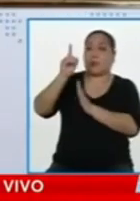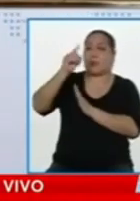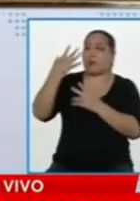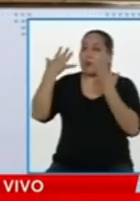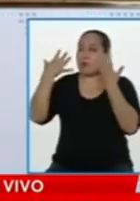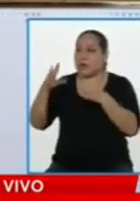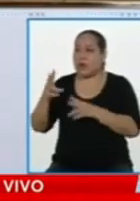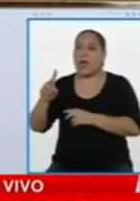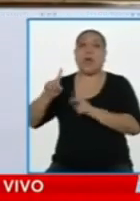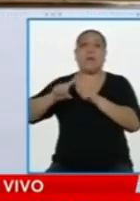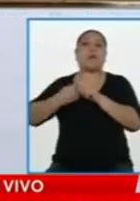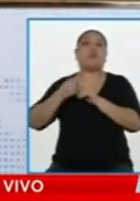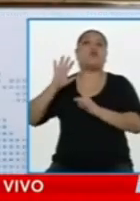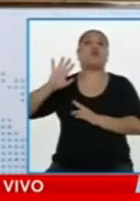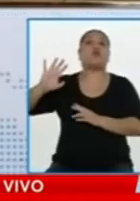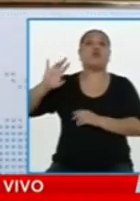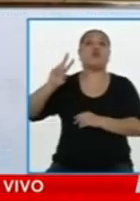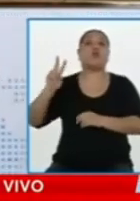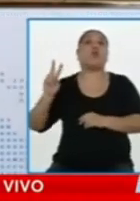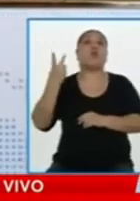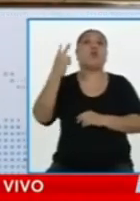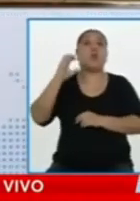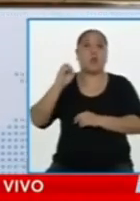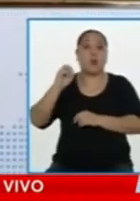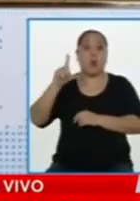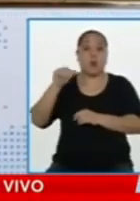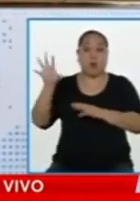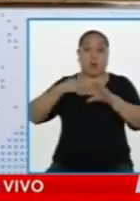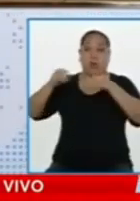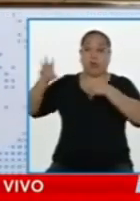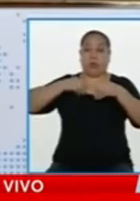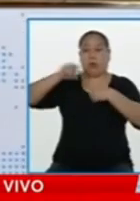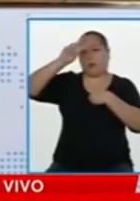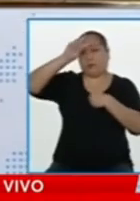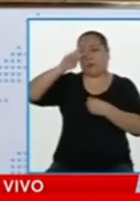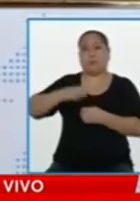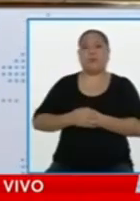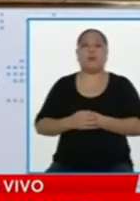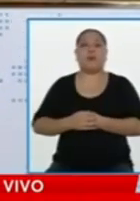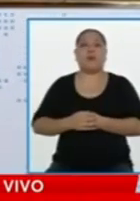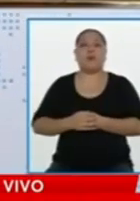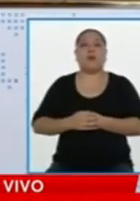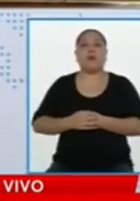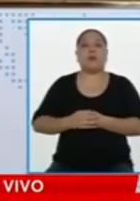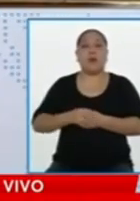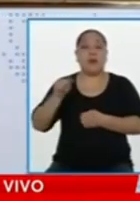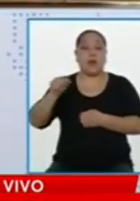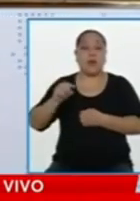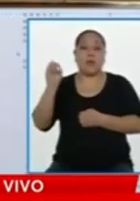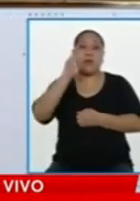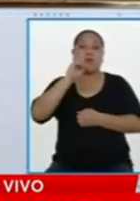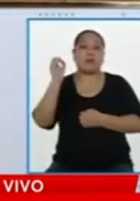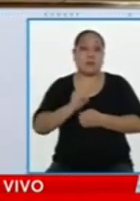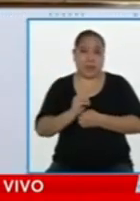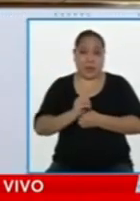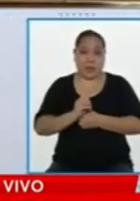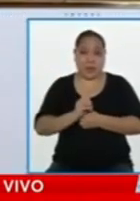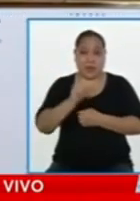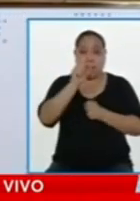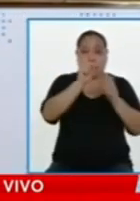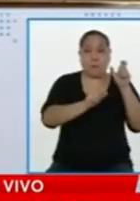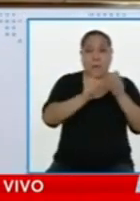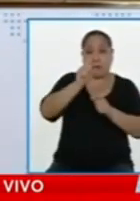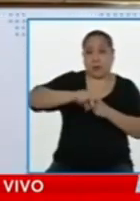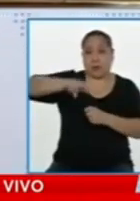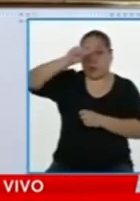Devalorado. Porque lo que produce el valor, y esto hay que aclararlo bien, es el trabajo